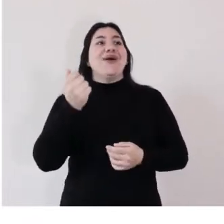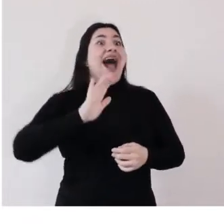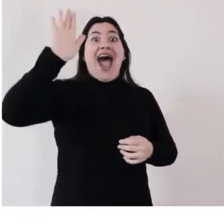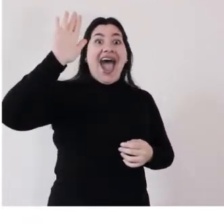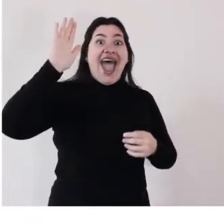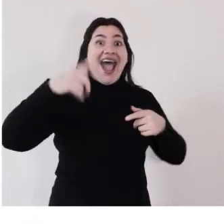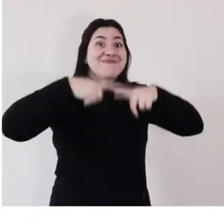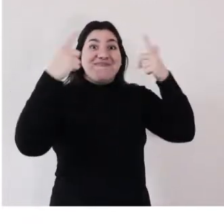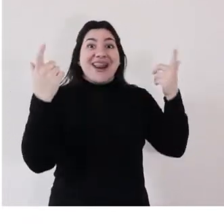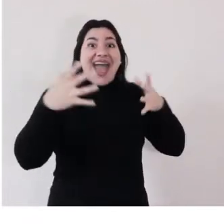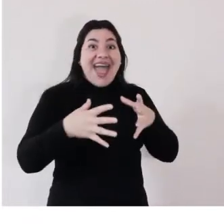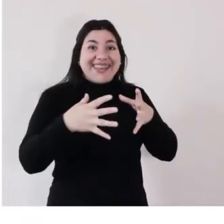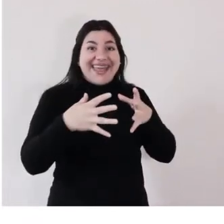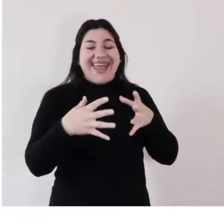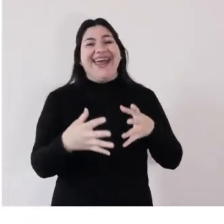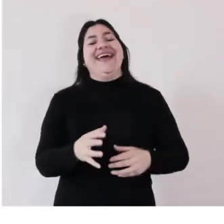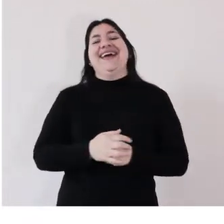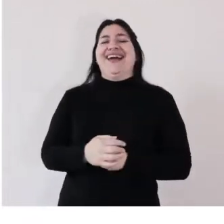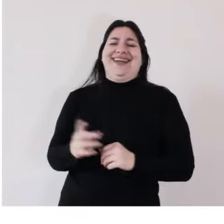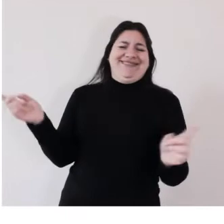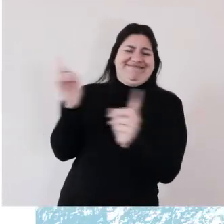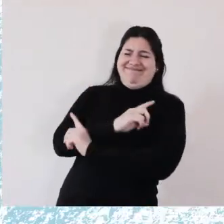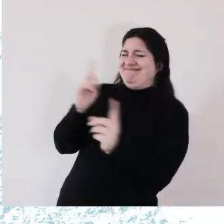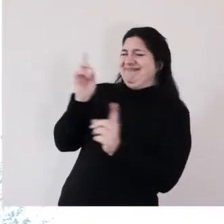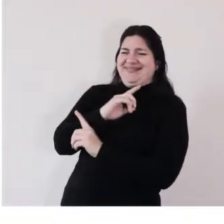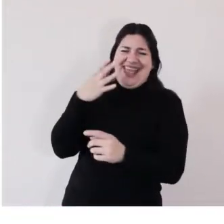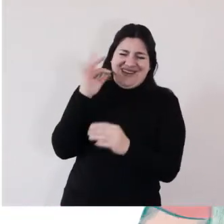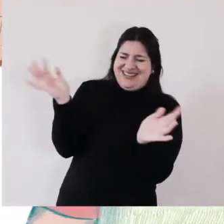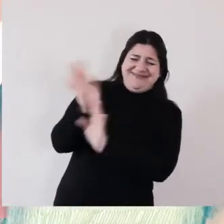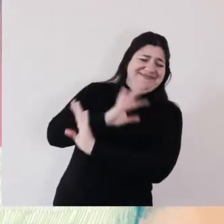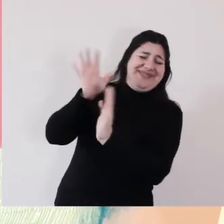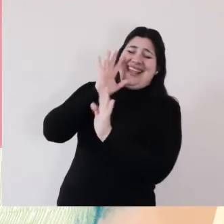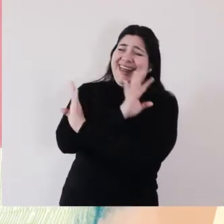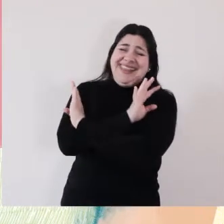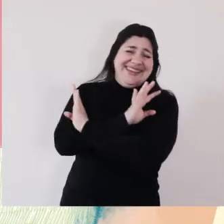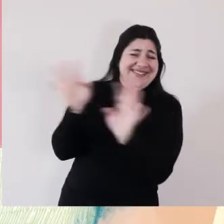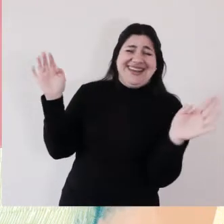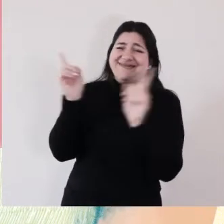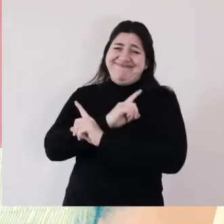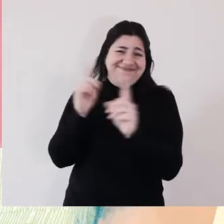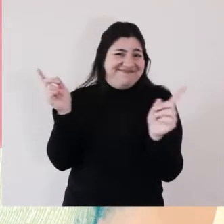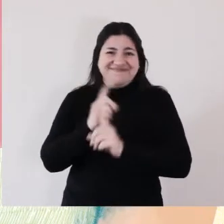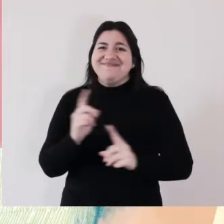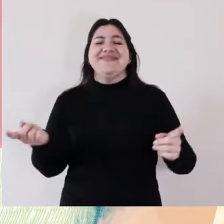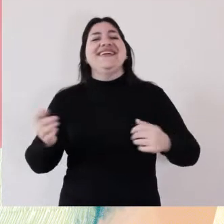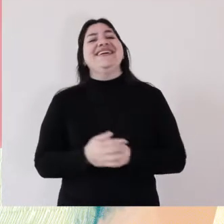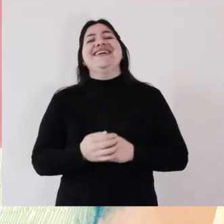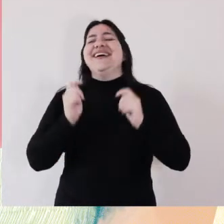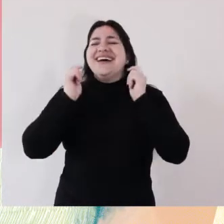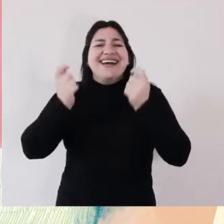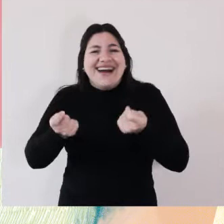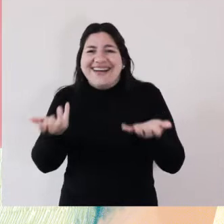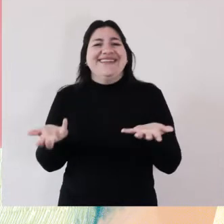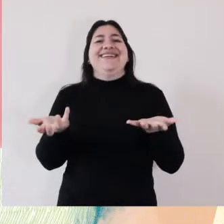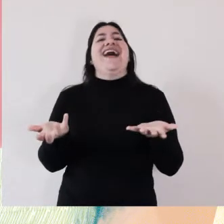Ojalá sea una planta nueva, desea la abuela. Nada de todo eso. El